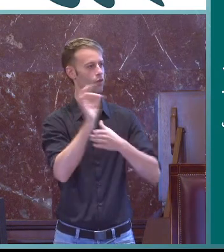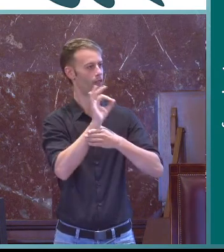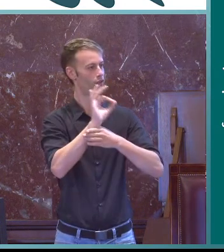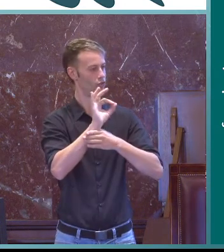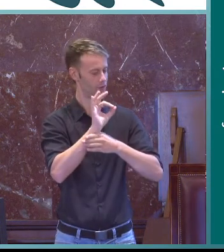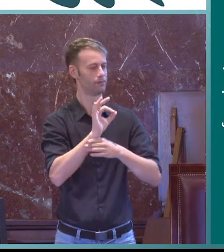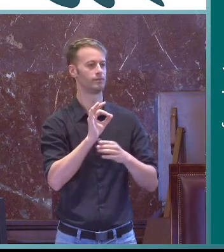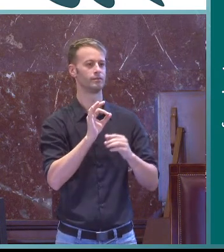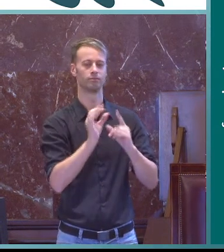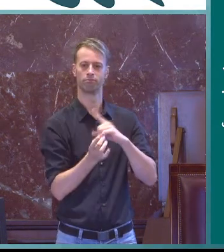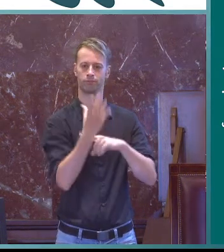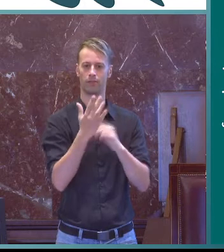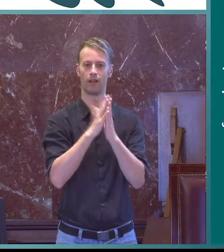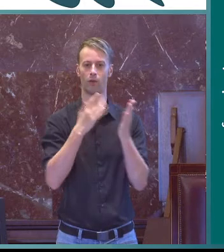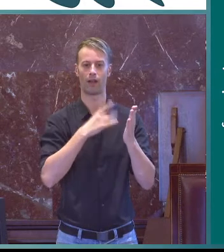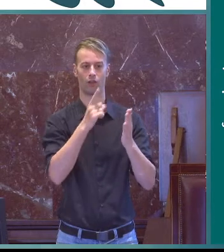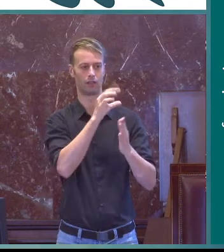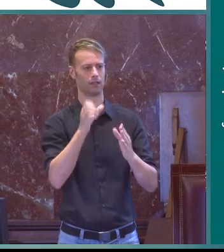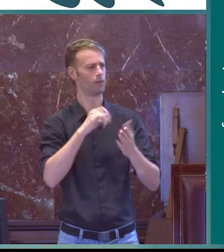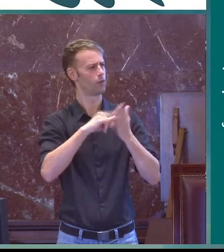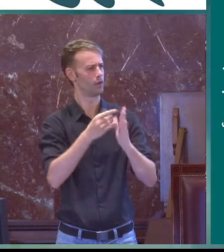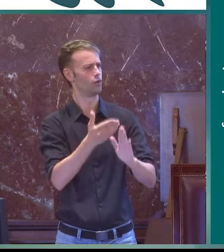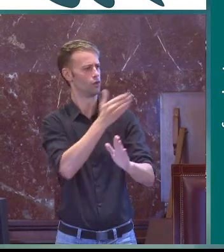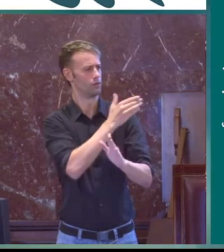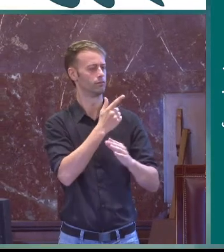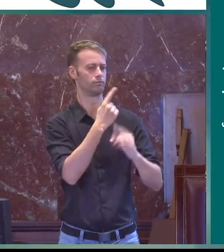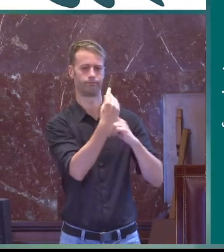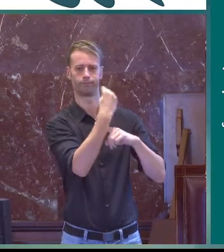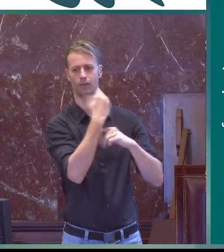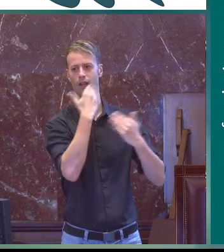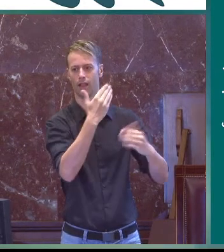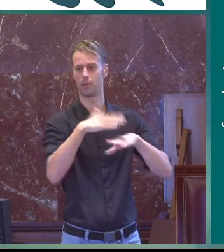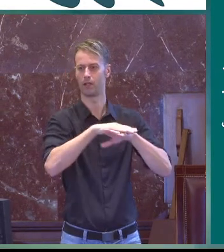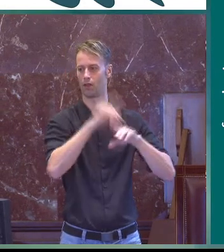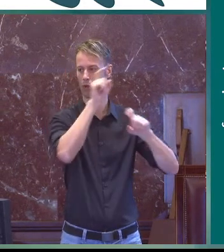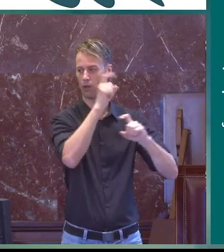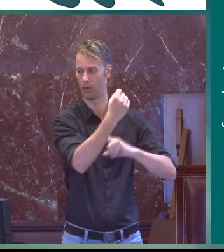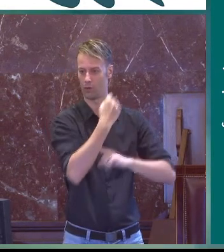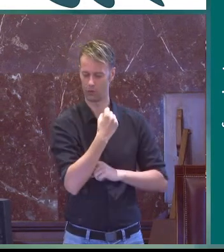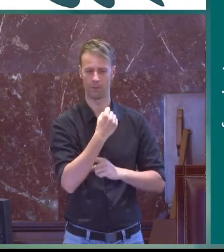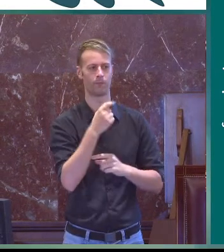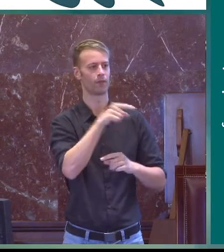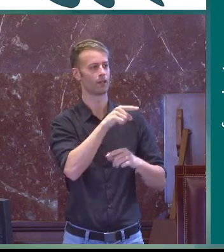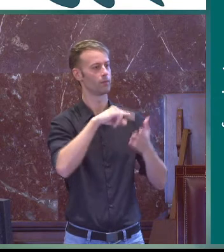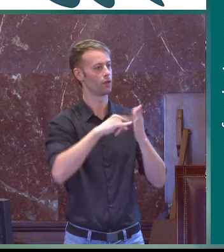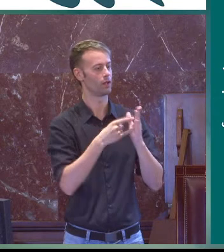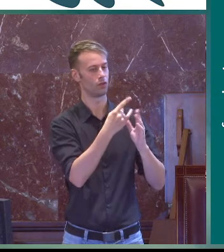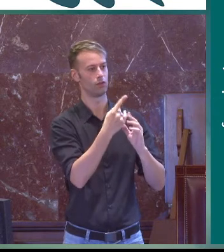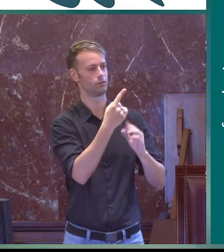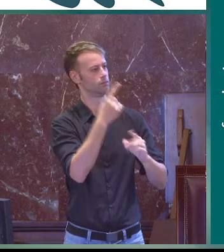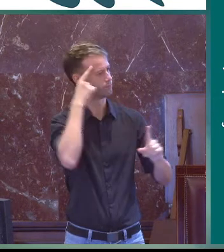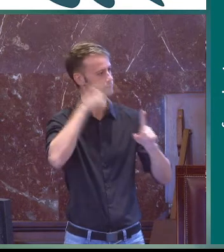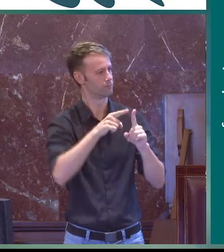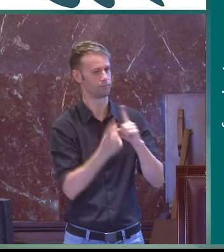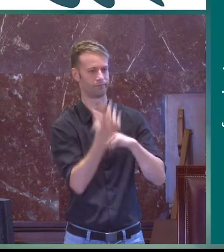En el año 2003, en la Fundación CENSE, se creó el Libro Blanco de la LSE, un proyecto que se hizo gracias al Ministerio de Educación, al apoyo del